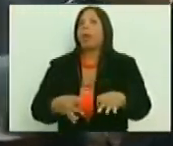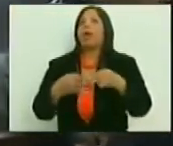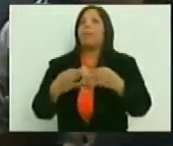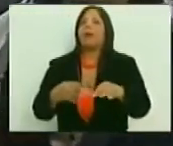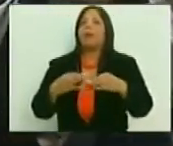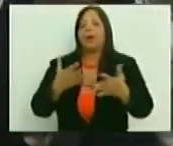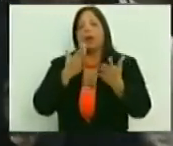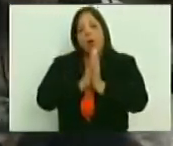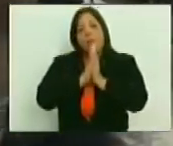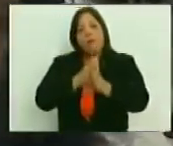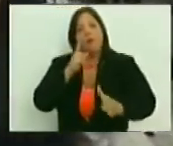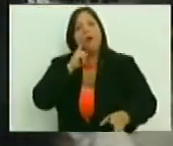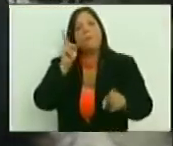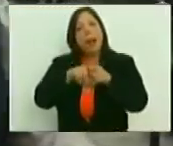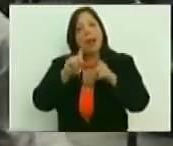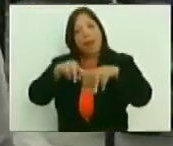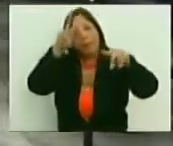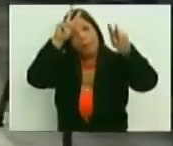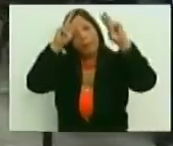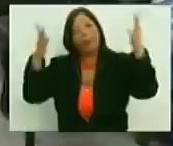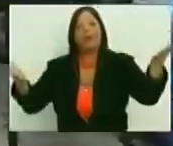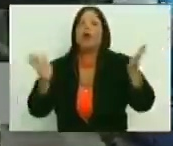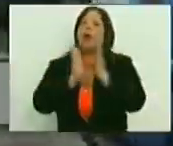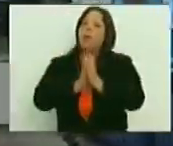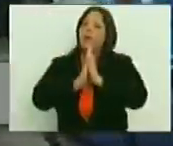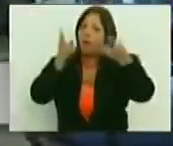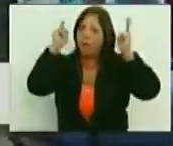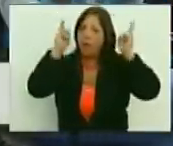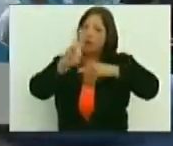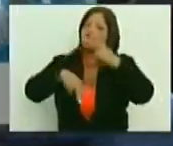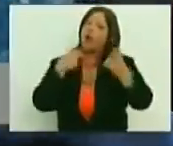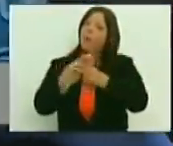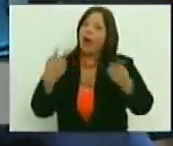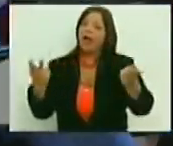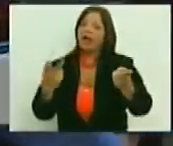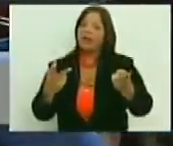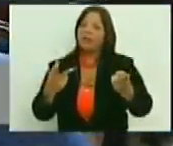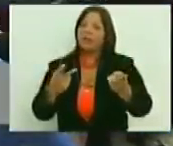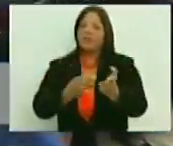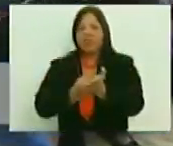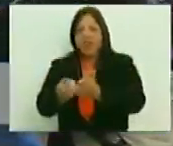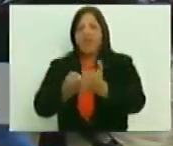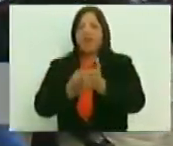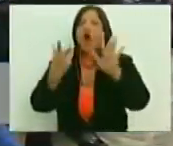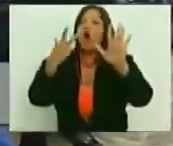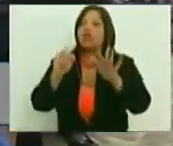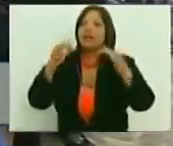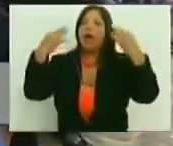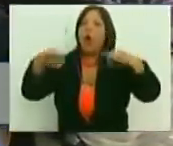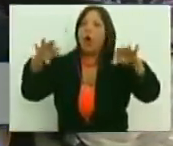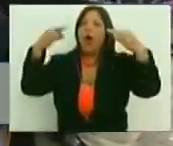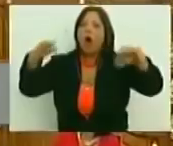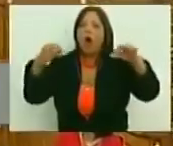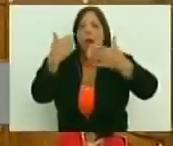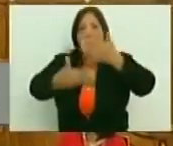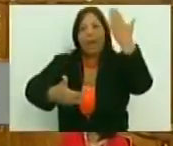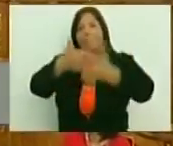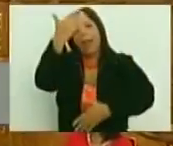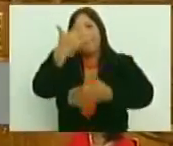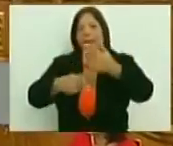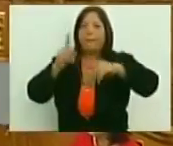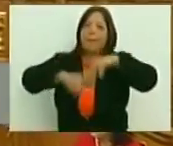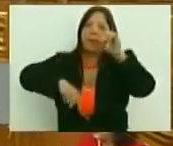jodiendo. Disculpa que le diga esto. Entonces, por favor, basta de democracia. Nos piden 80 mil papeles. Y los